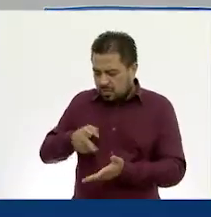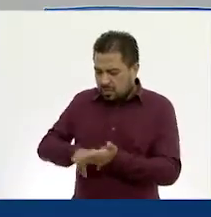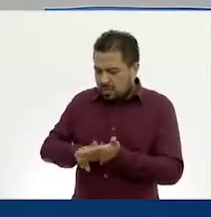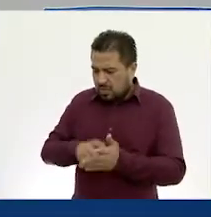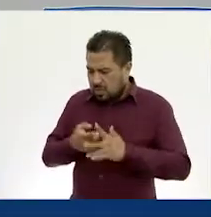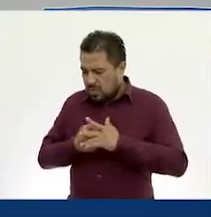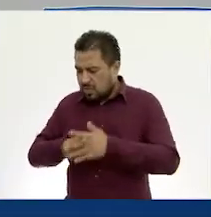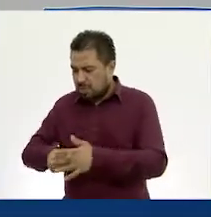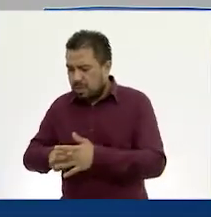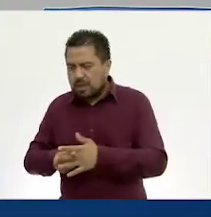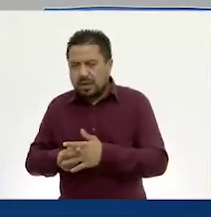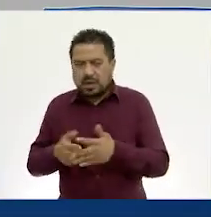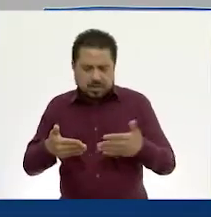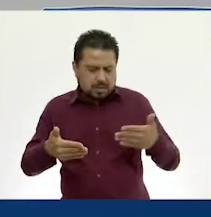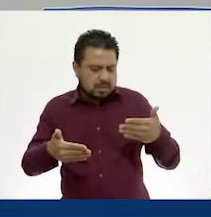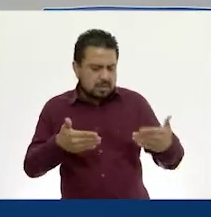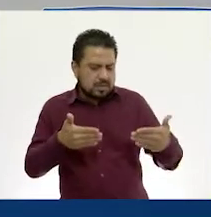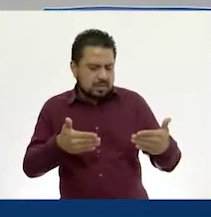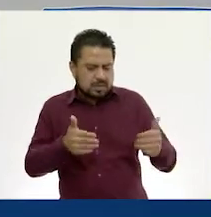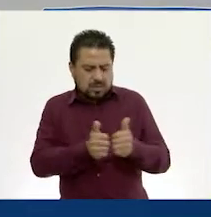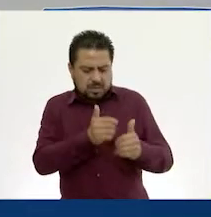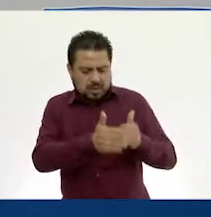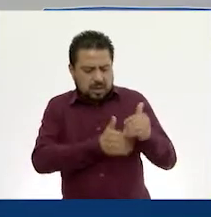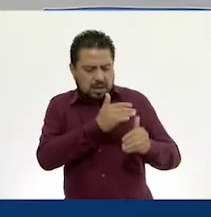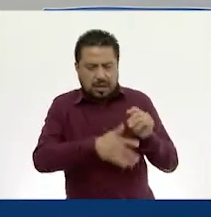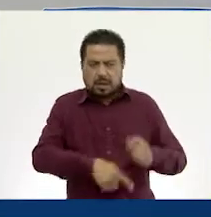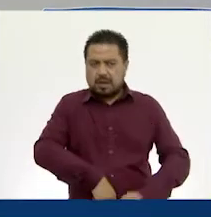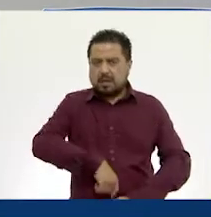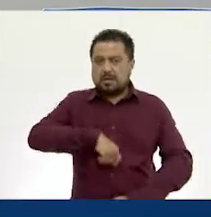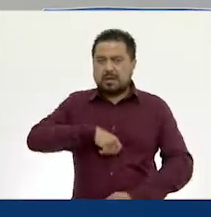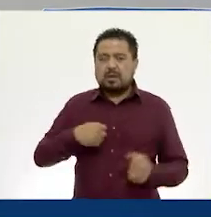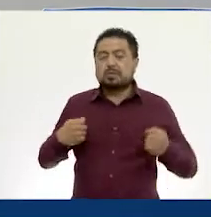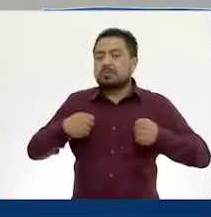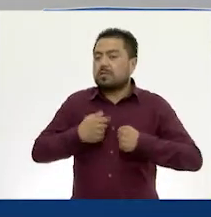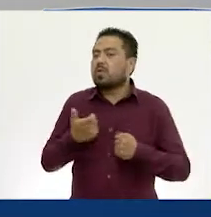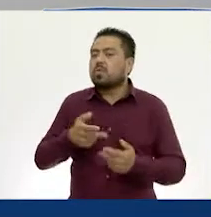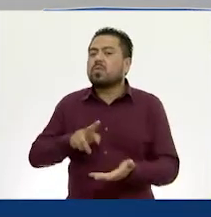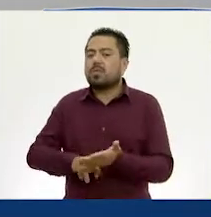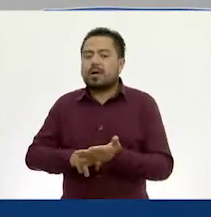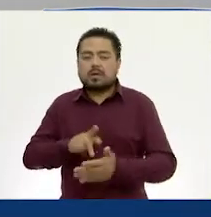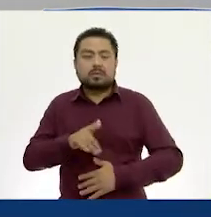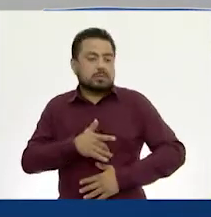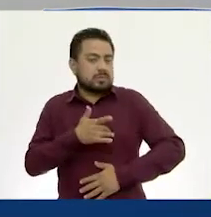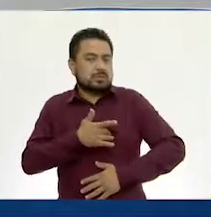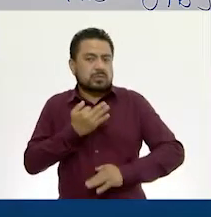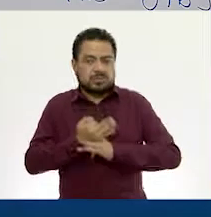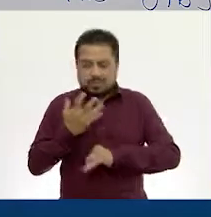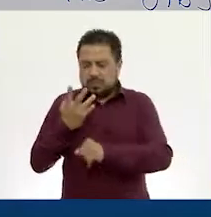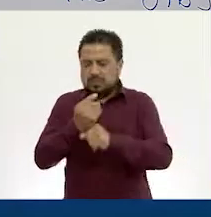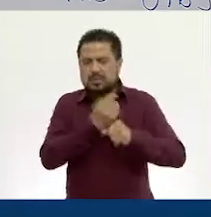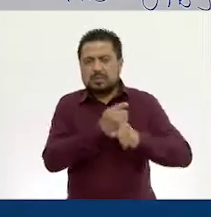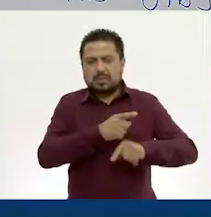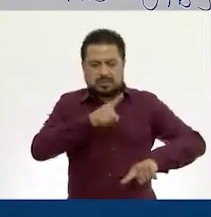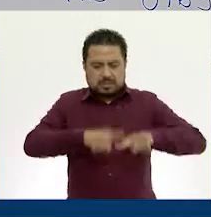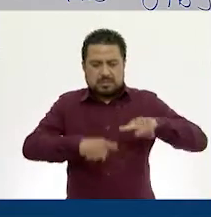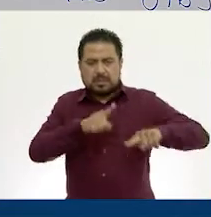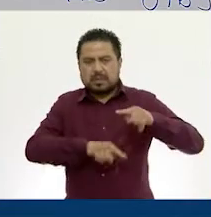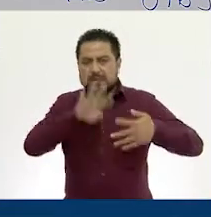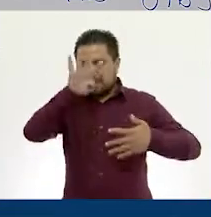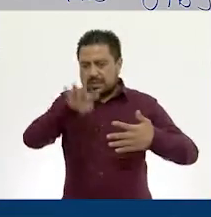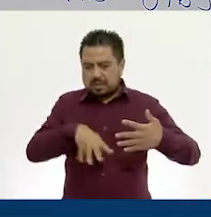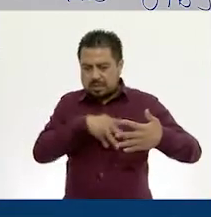inicial, equivale el costo final de la chamarra. A ver, ¿qué te parece si modificamos un poquito la tabla?